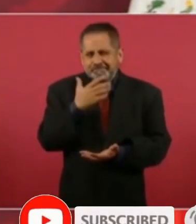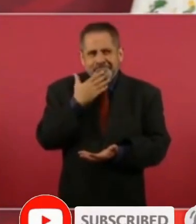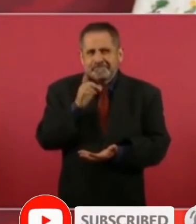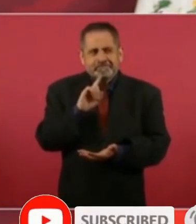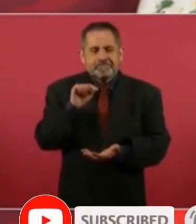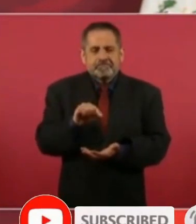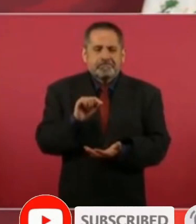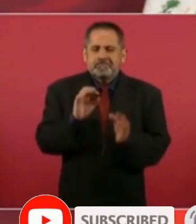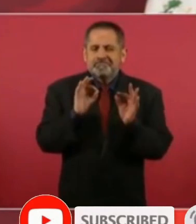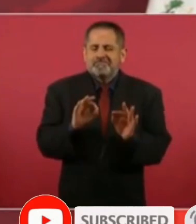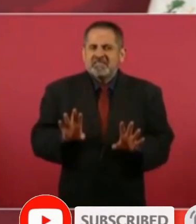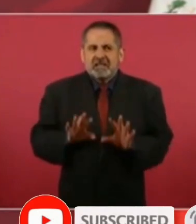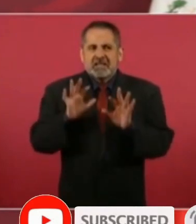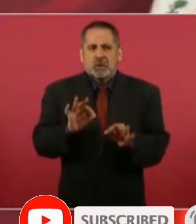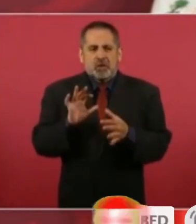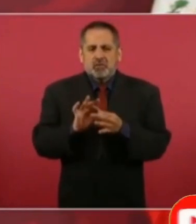son